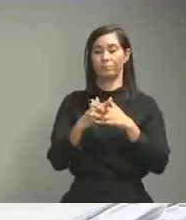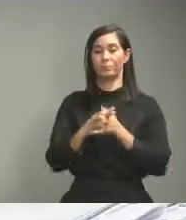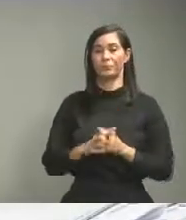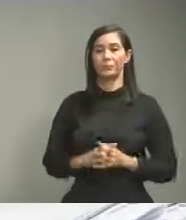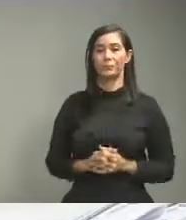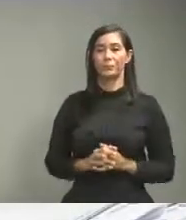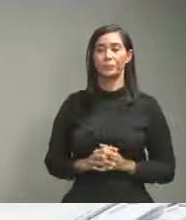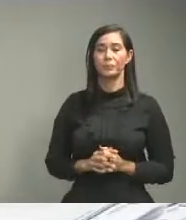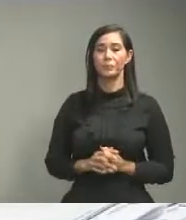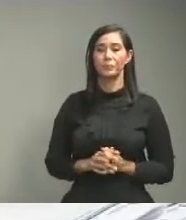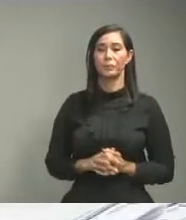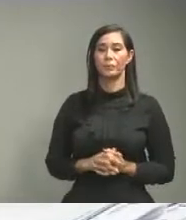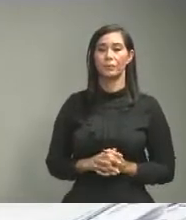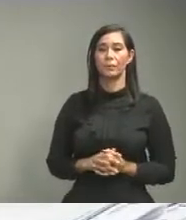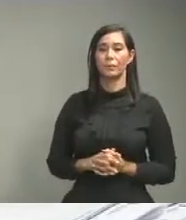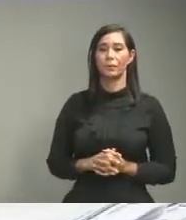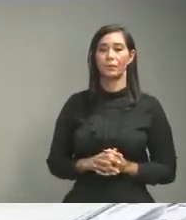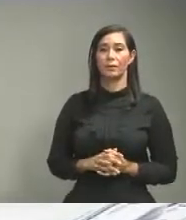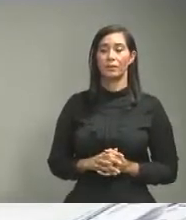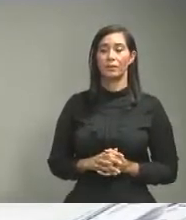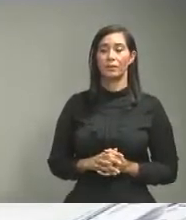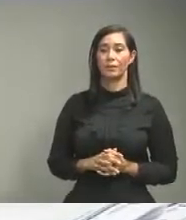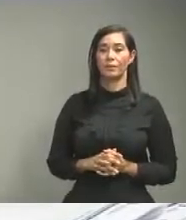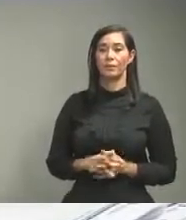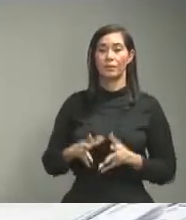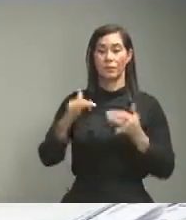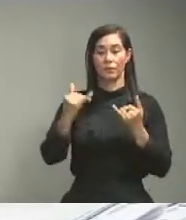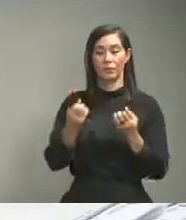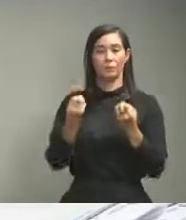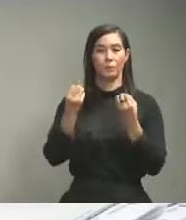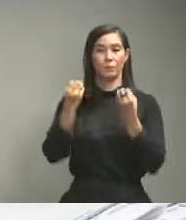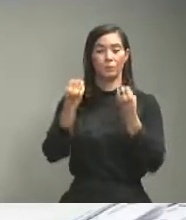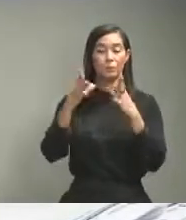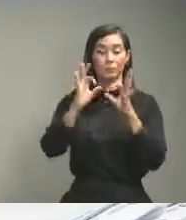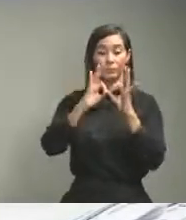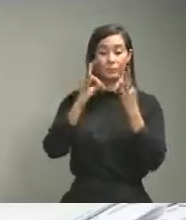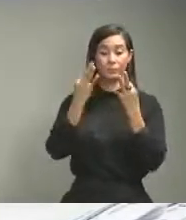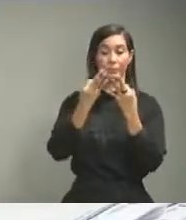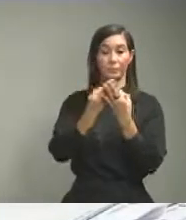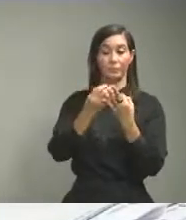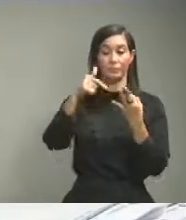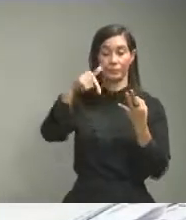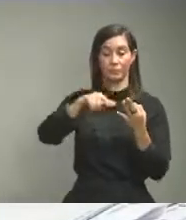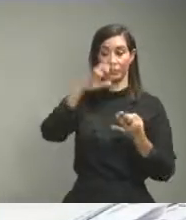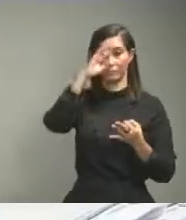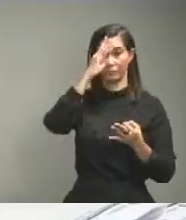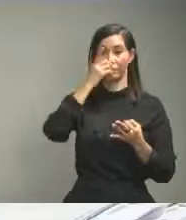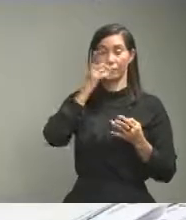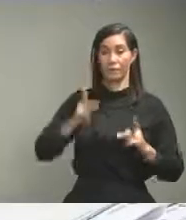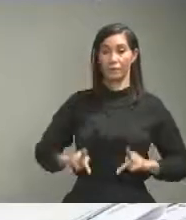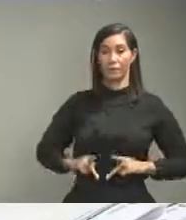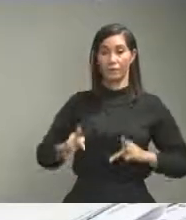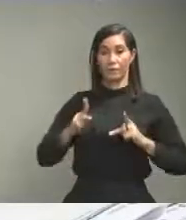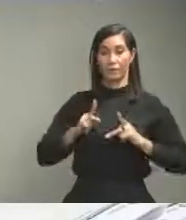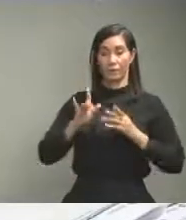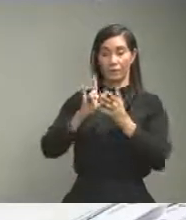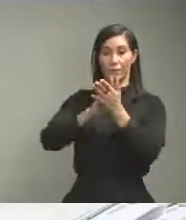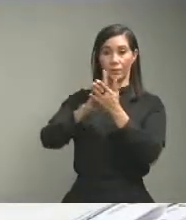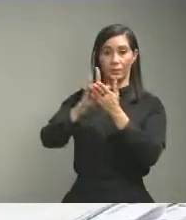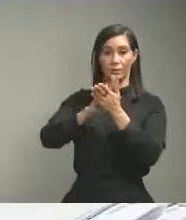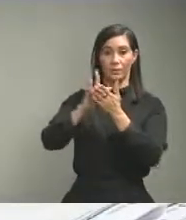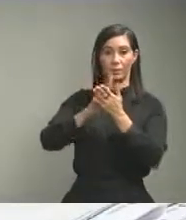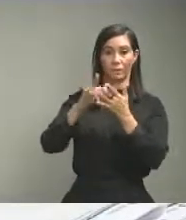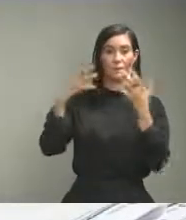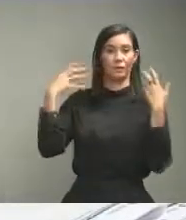cuentan con muchos muchas familias dominicanas allí así es que salud y